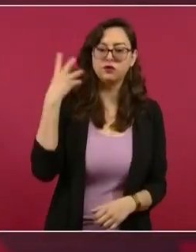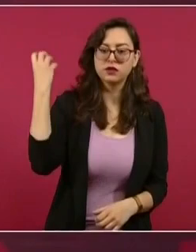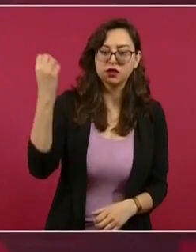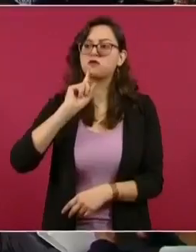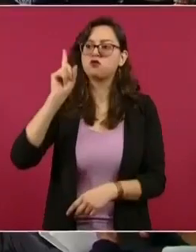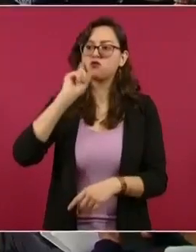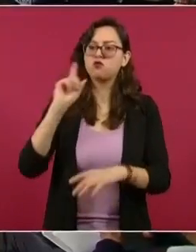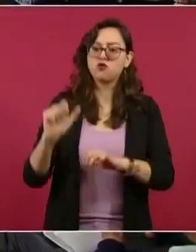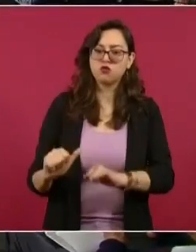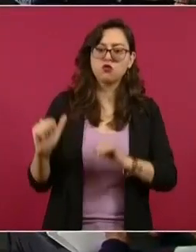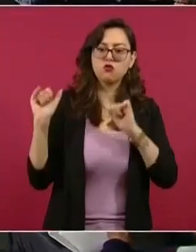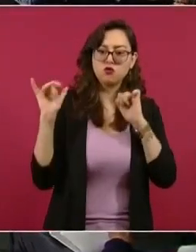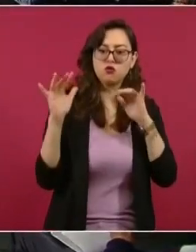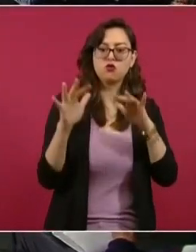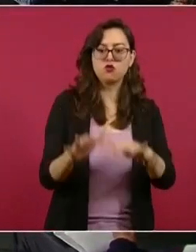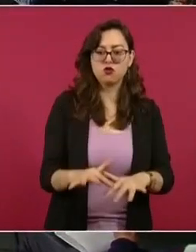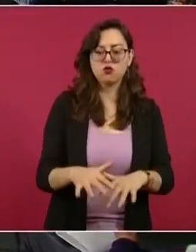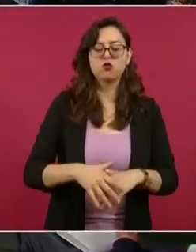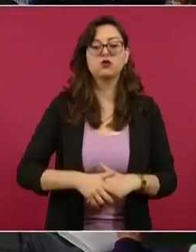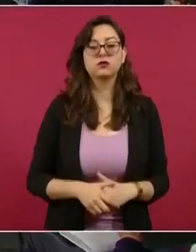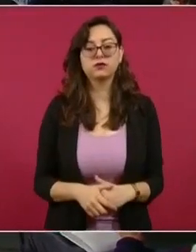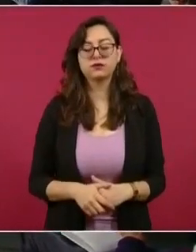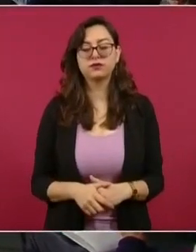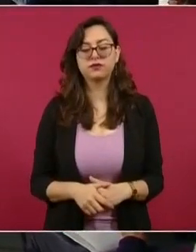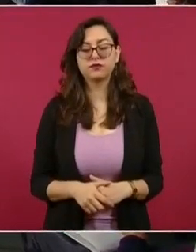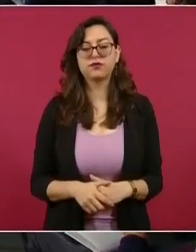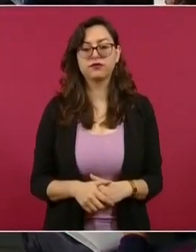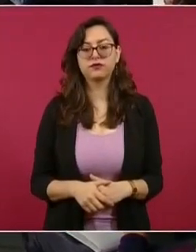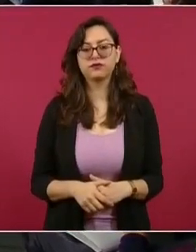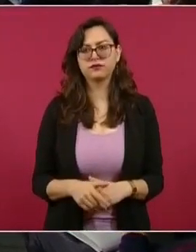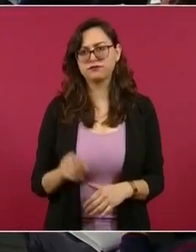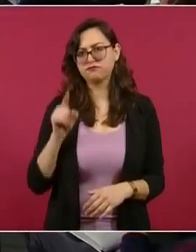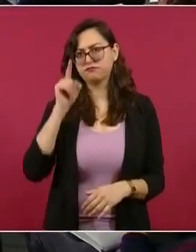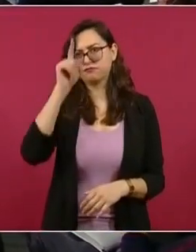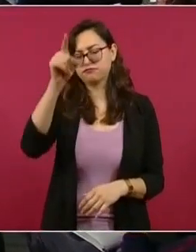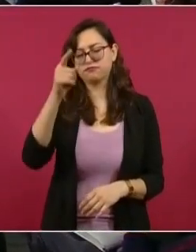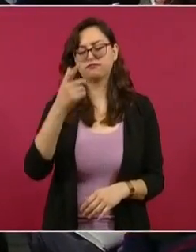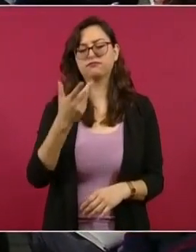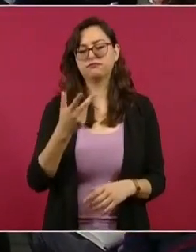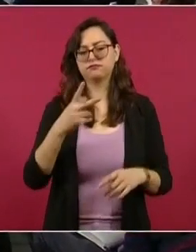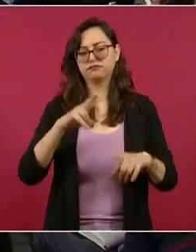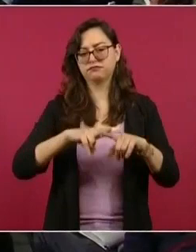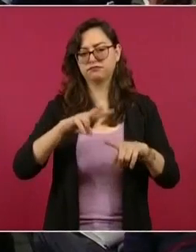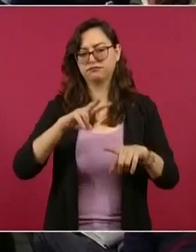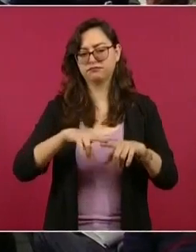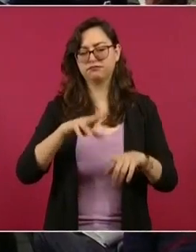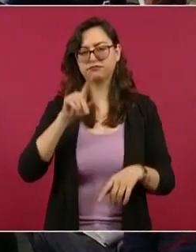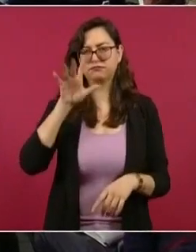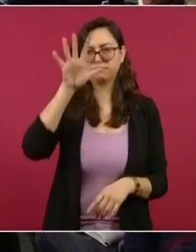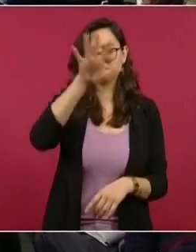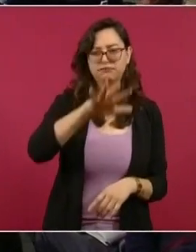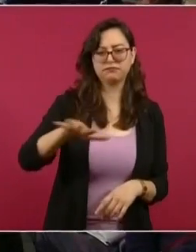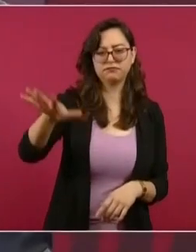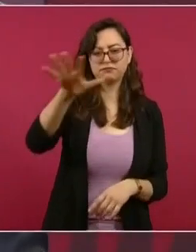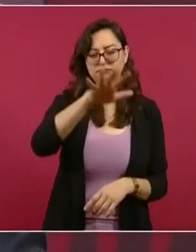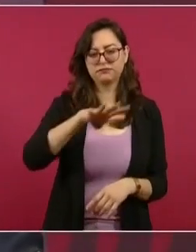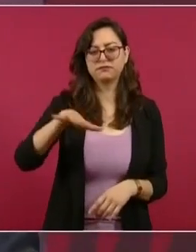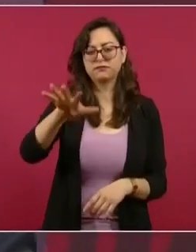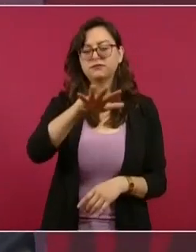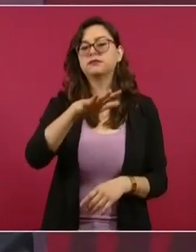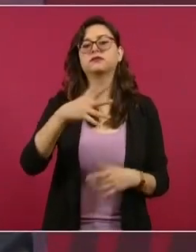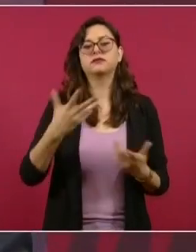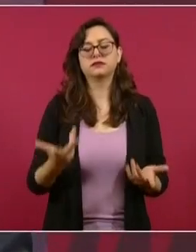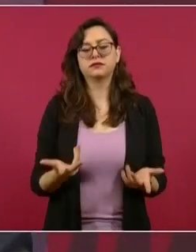en el patio central del Palacio. Vamos a tener una reunión